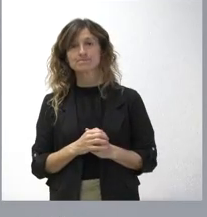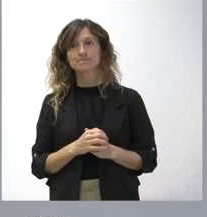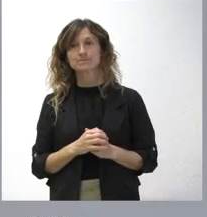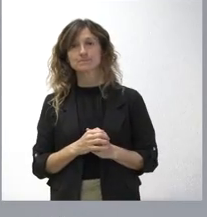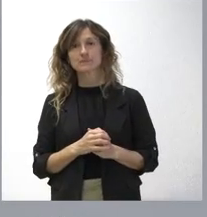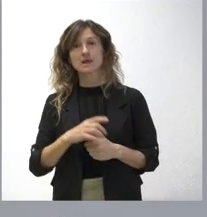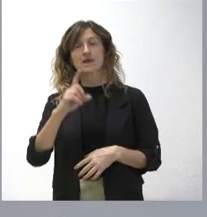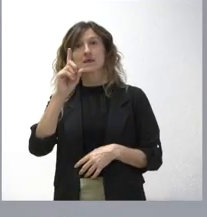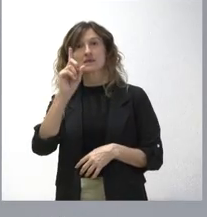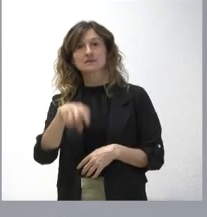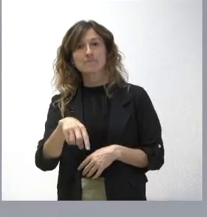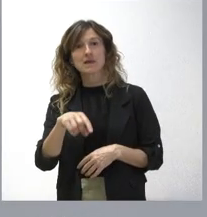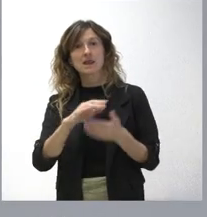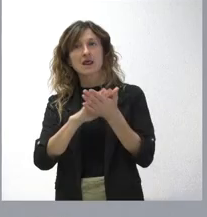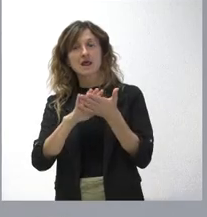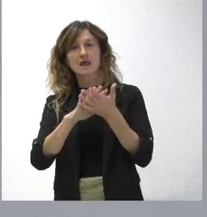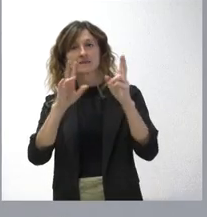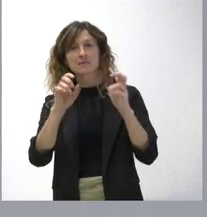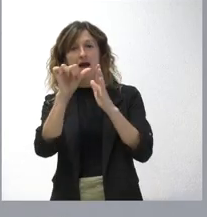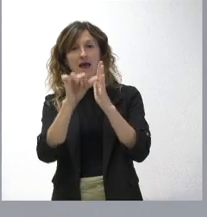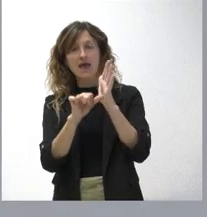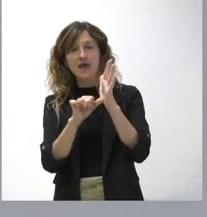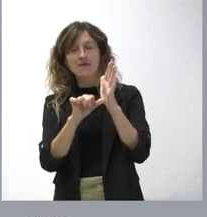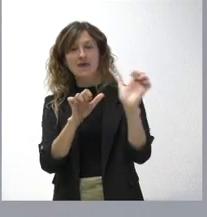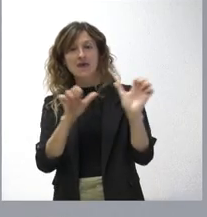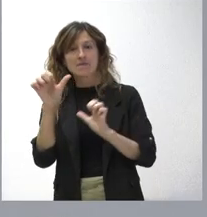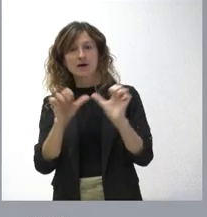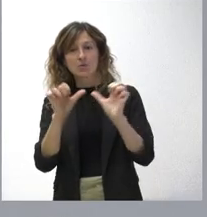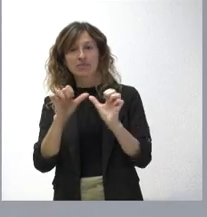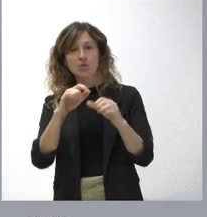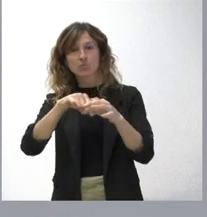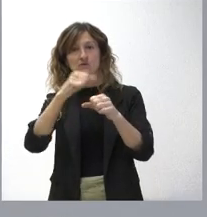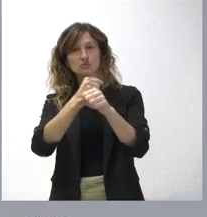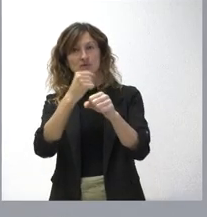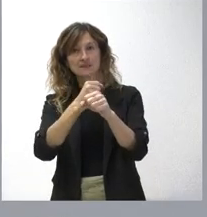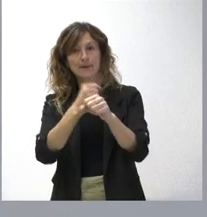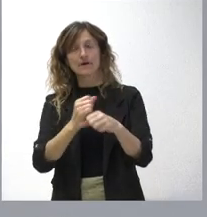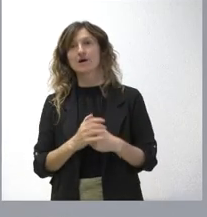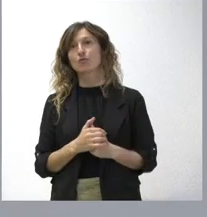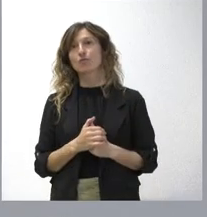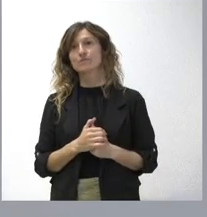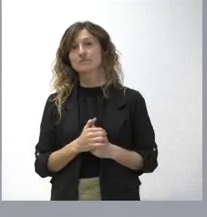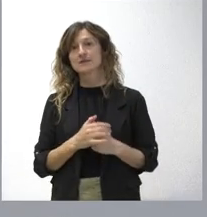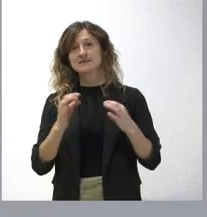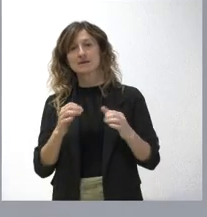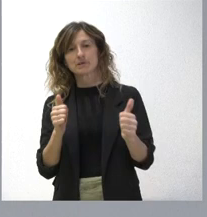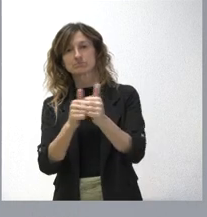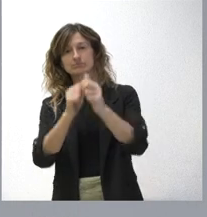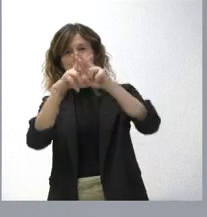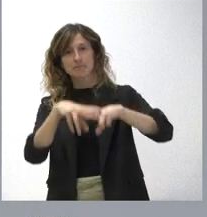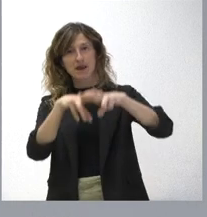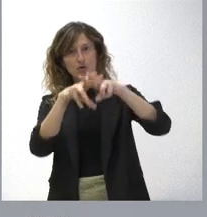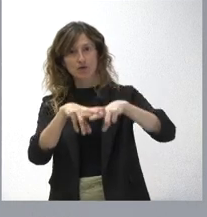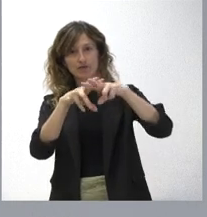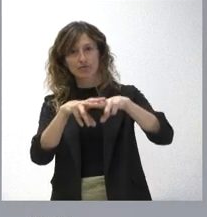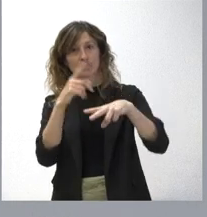establece lo que se conoce como evaluación del desempeño de puesto de trabajo, de tal manera que va a estar sujeto a una valoración que